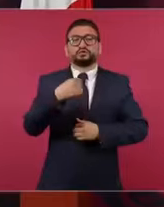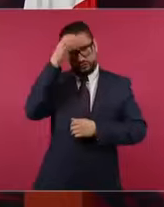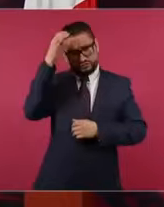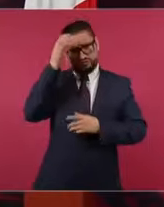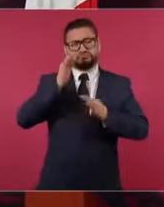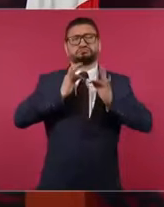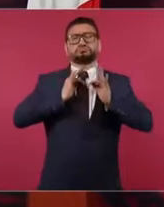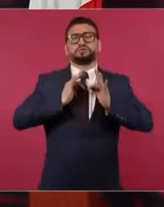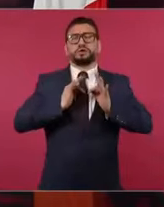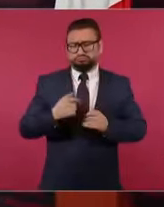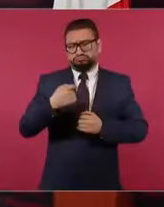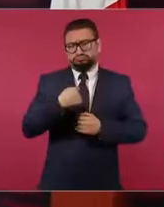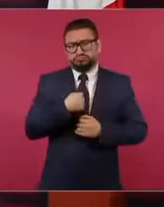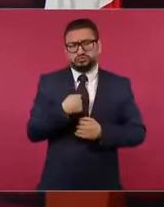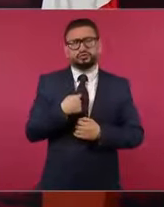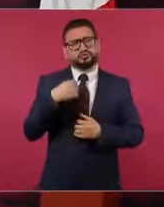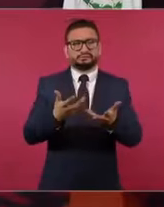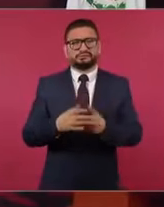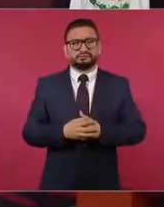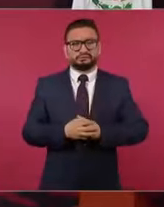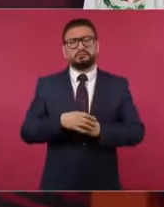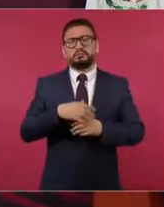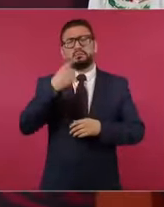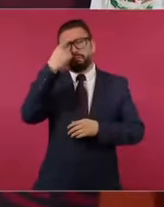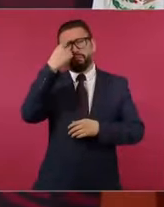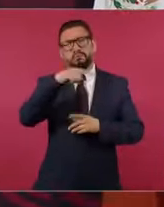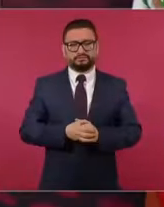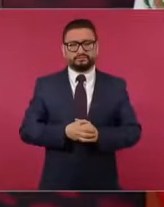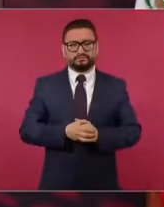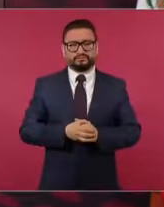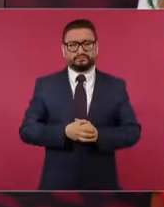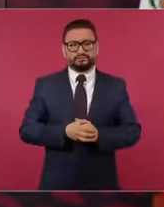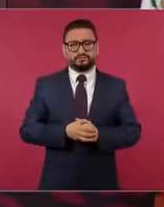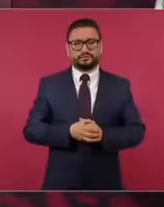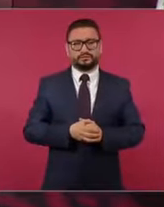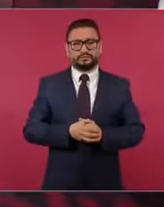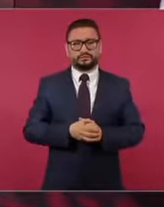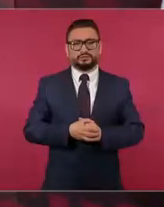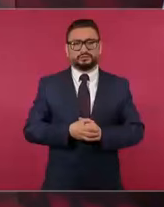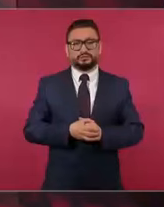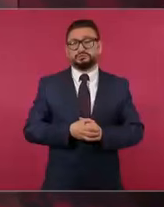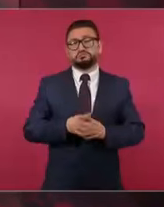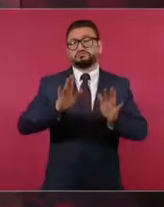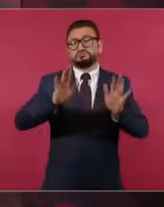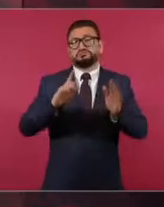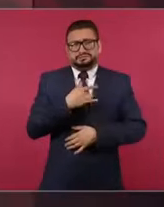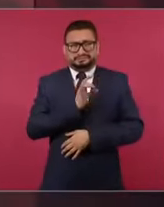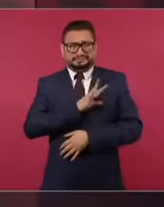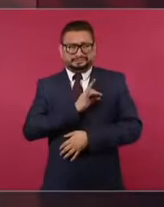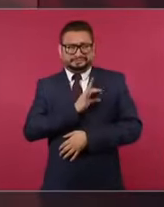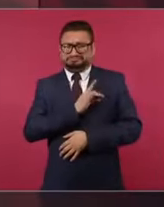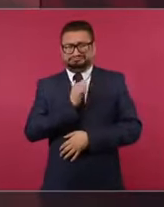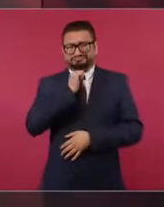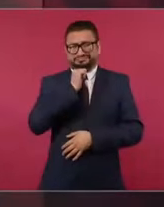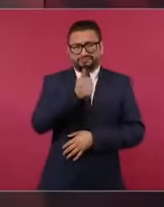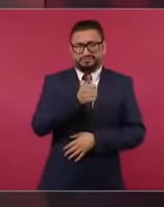tranquila y siempre he luchado por causas justas. De modo que no tengo nada que temer y